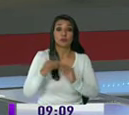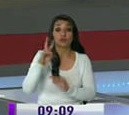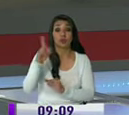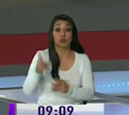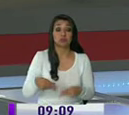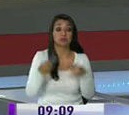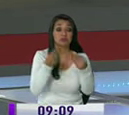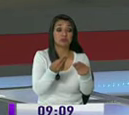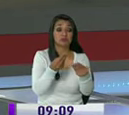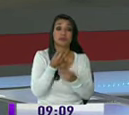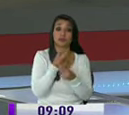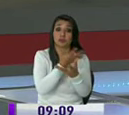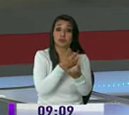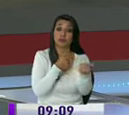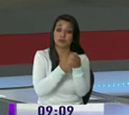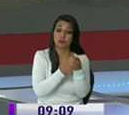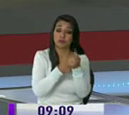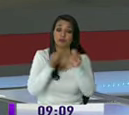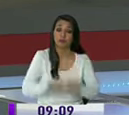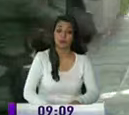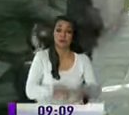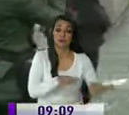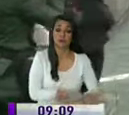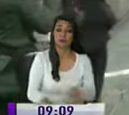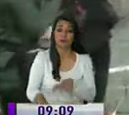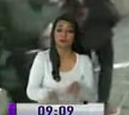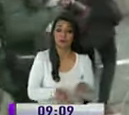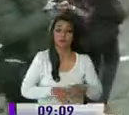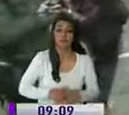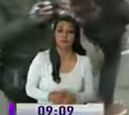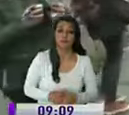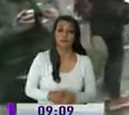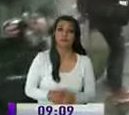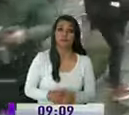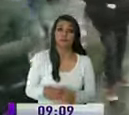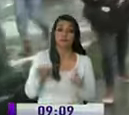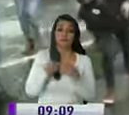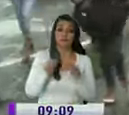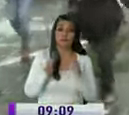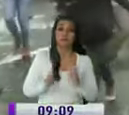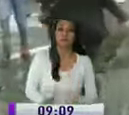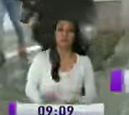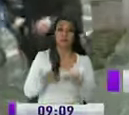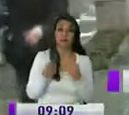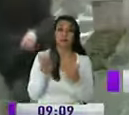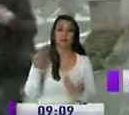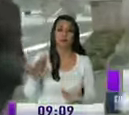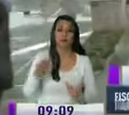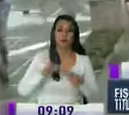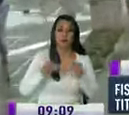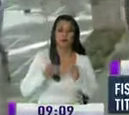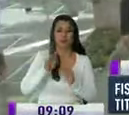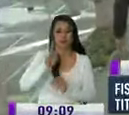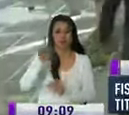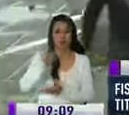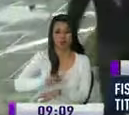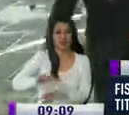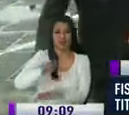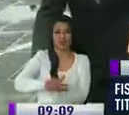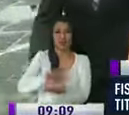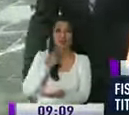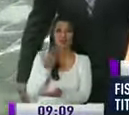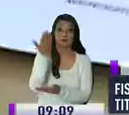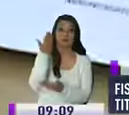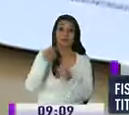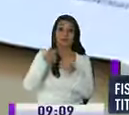apoyar a esta diligencia legal Esteban Bernal asambleísta de creo por Azoy cree que la documentación utilizada el pasado